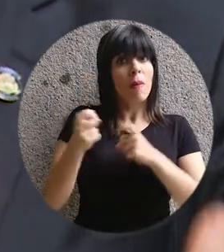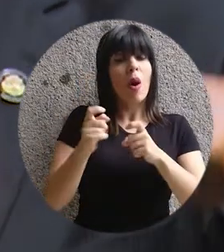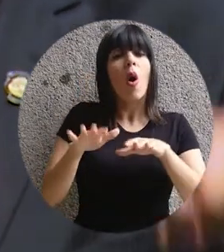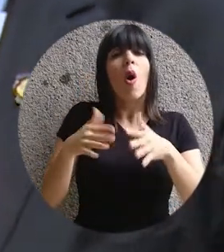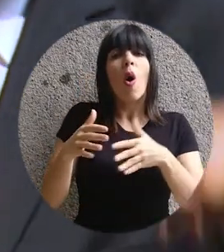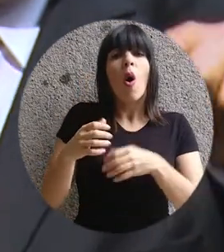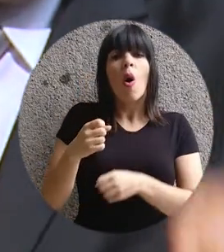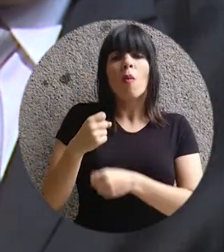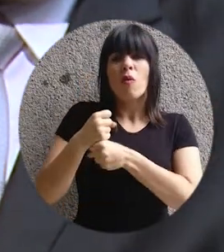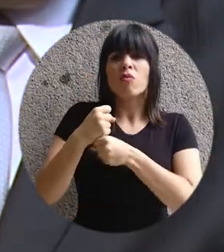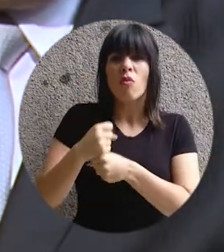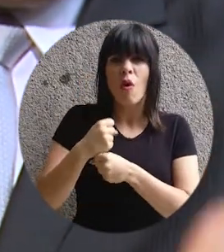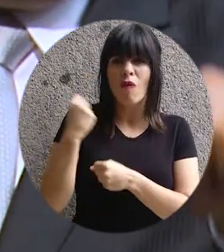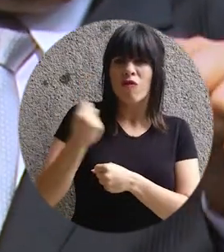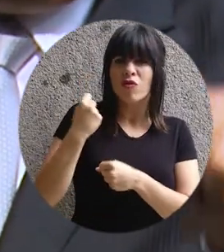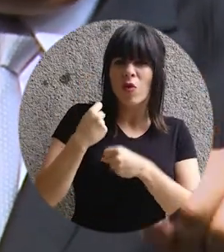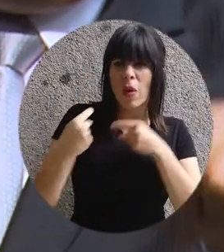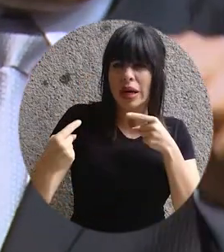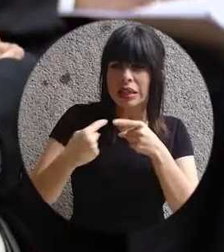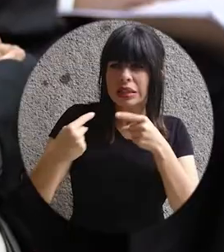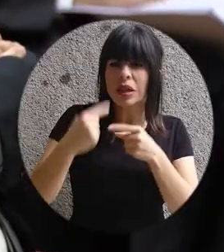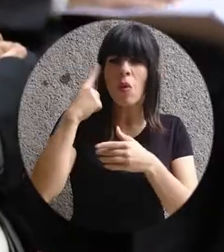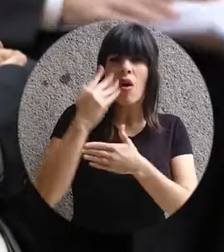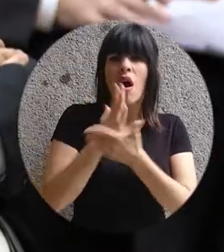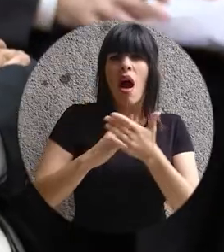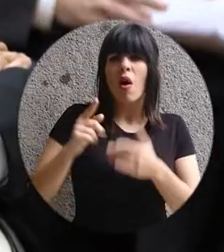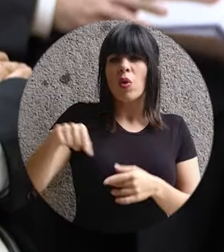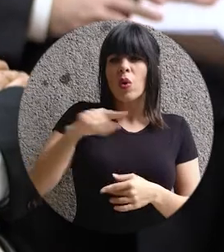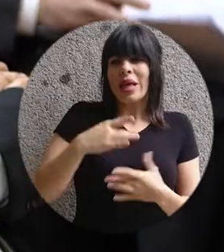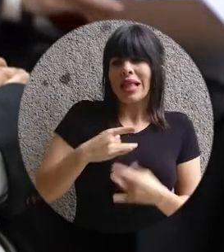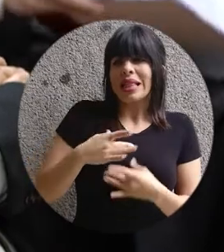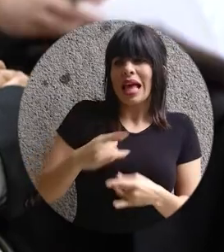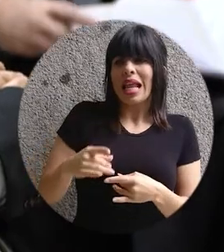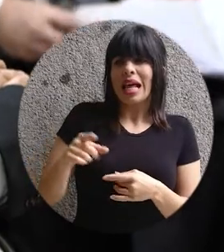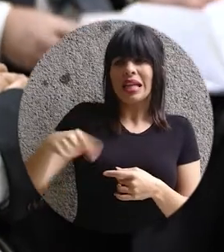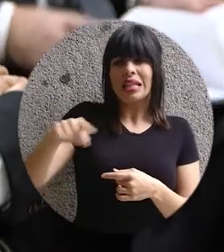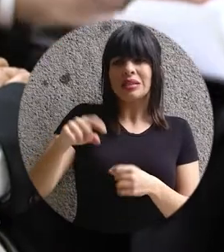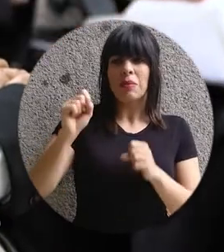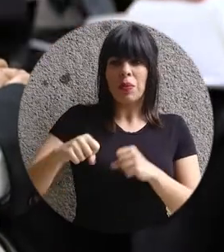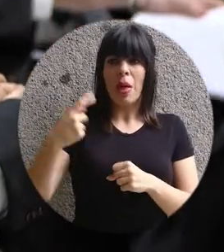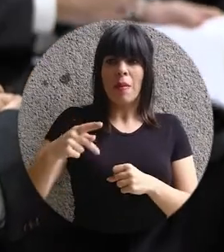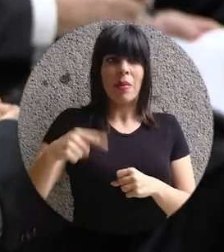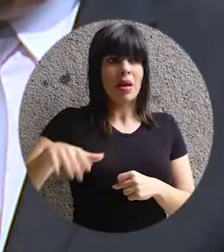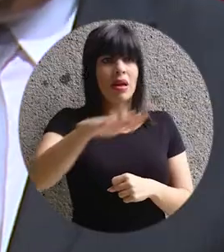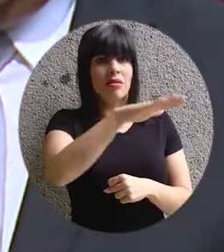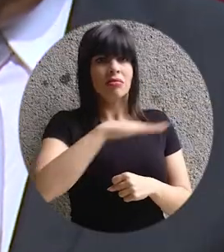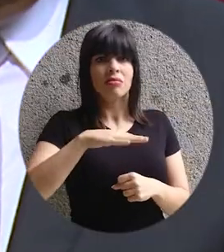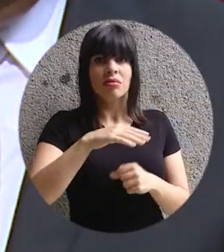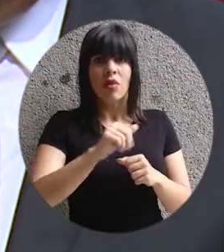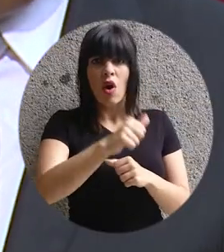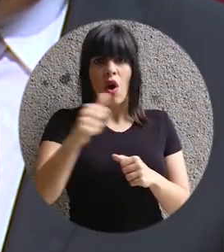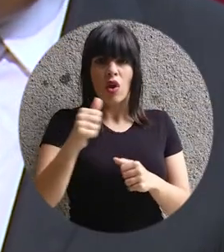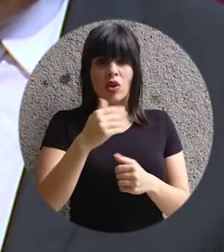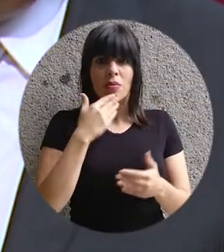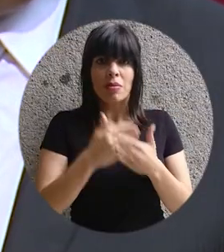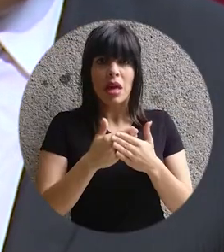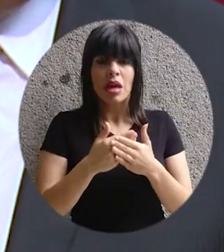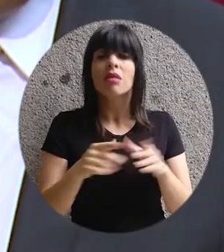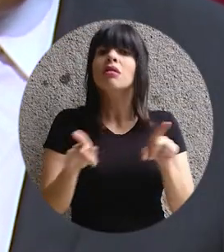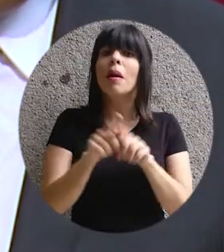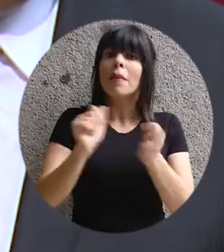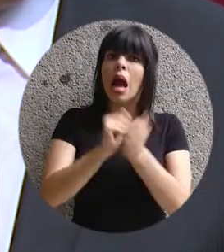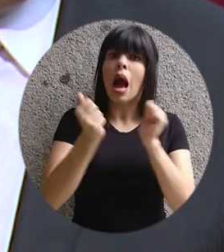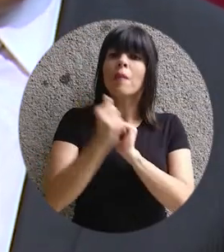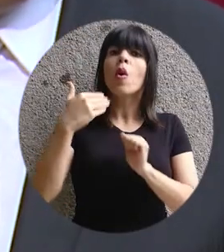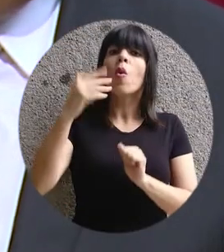por medio del recurso a la fuerza, cuando los intereses particulares puedan amenazar al bien común. Hubo cambio cuando la administración